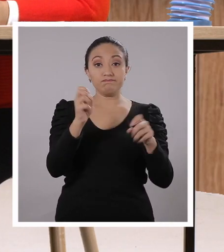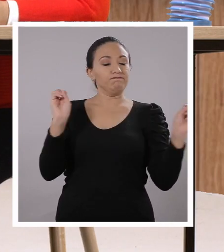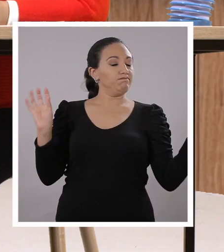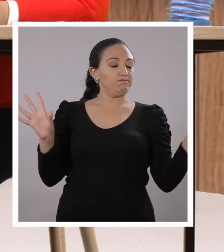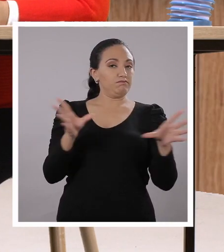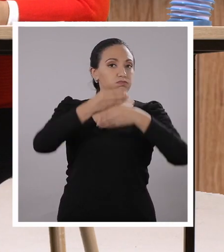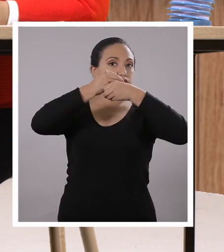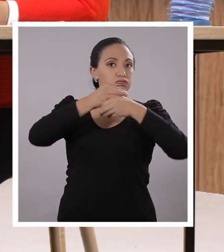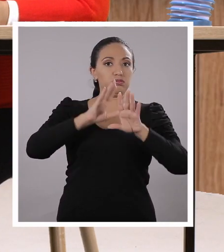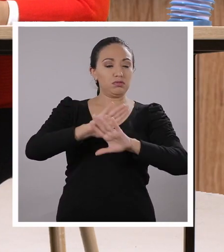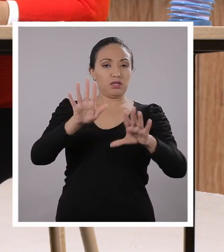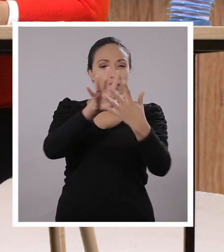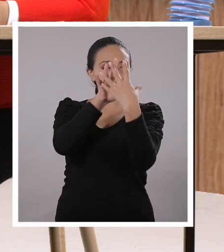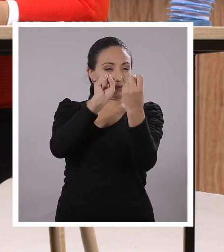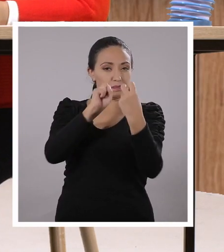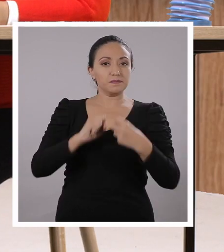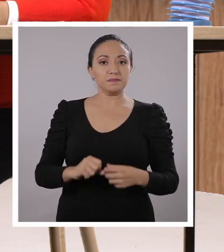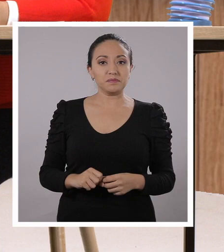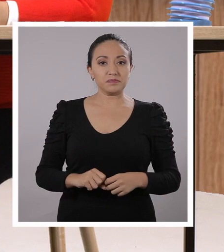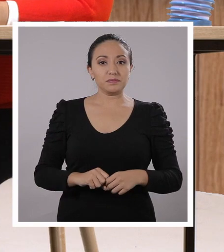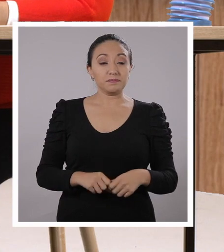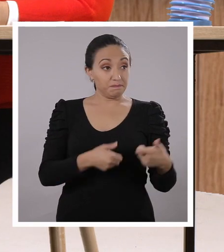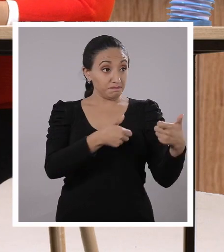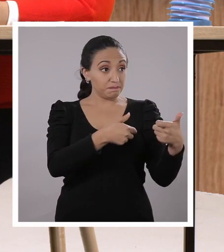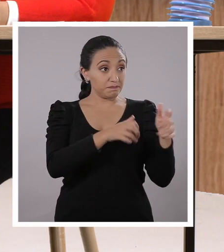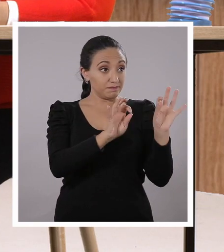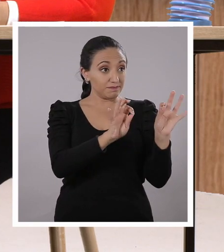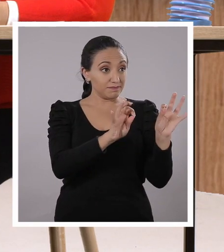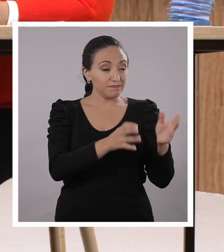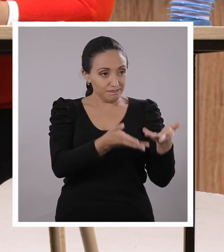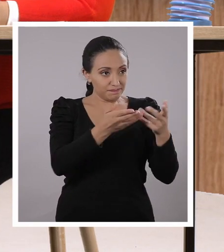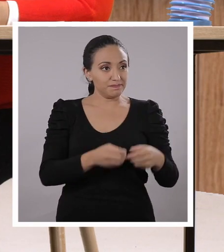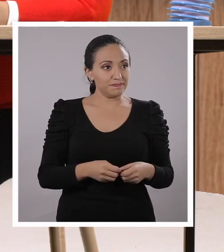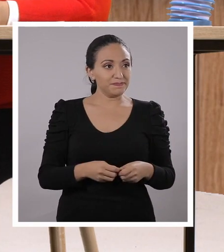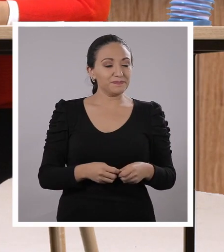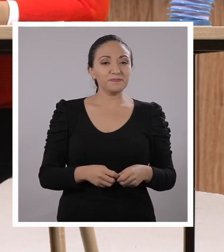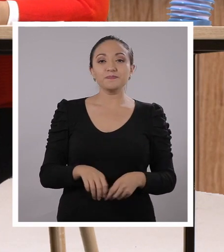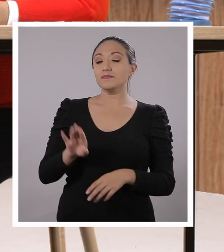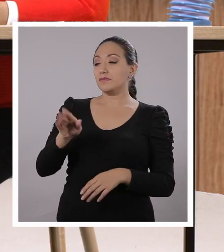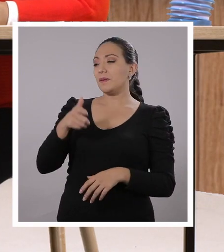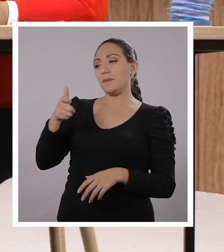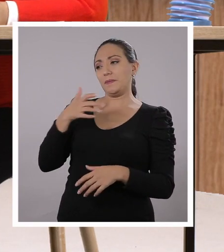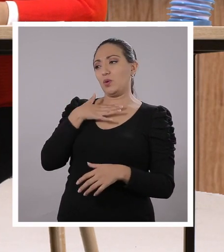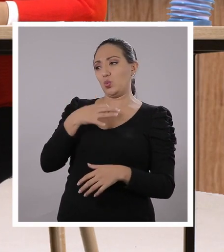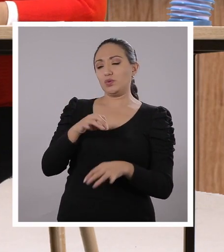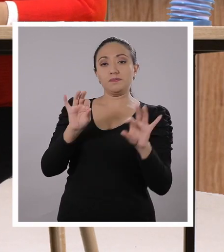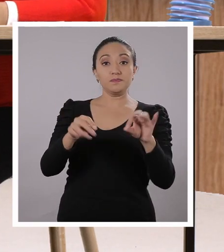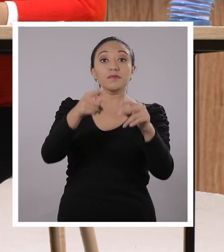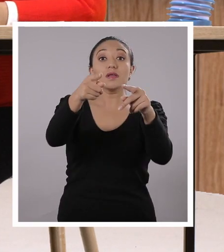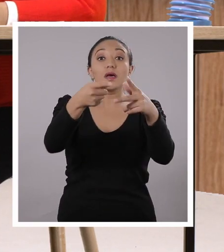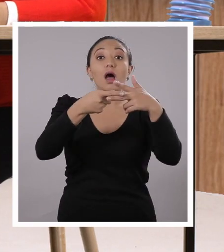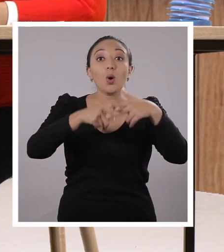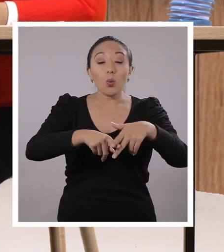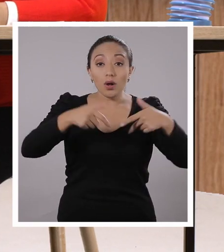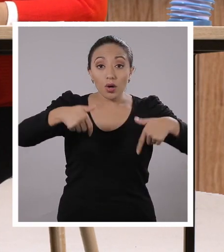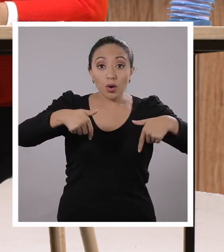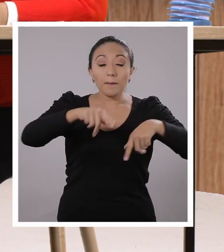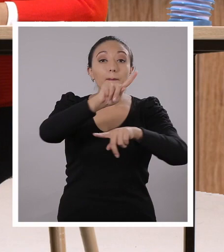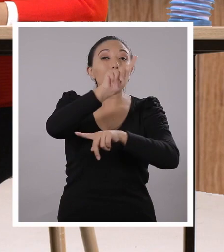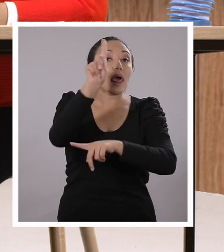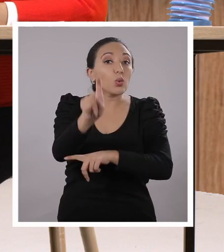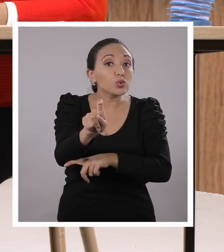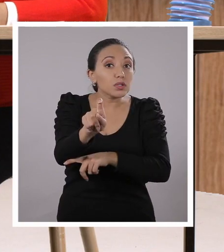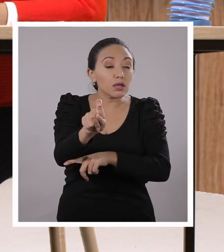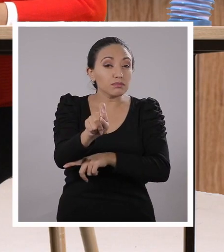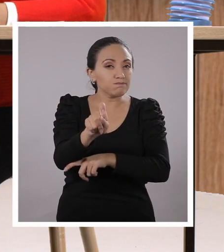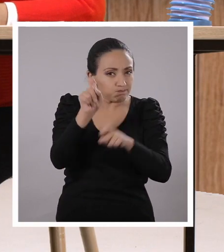con esto, queda más claro que la hoja. Ok, claro que sí. Con mucho gusto, Santi. Recuerden que iniciamos el día con